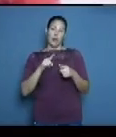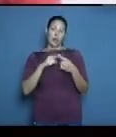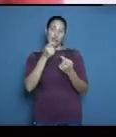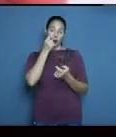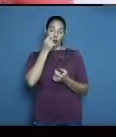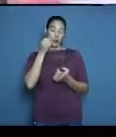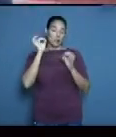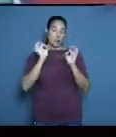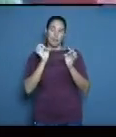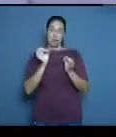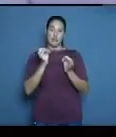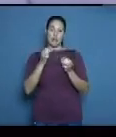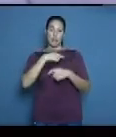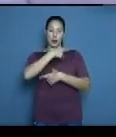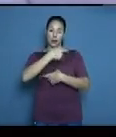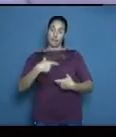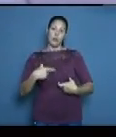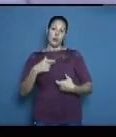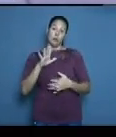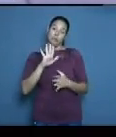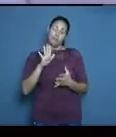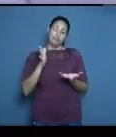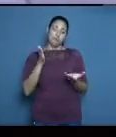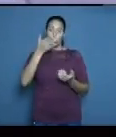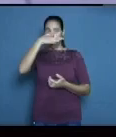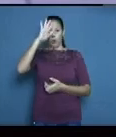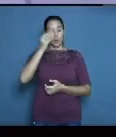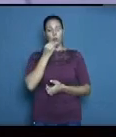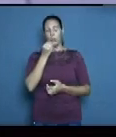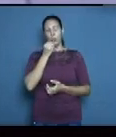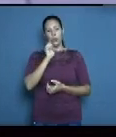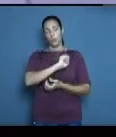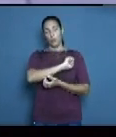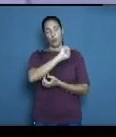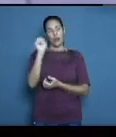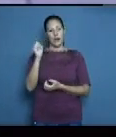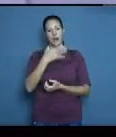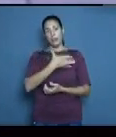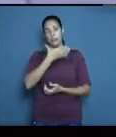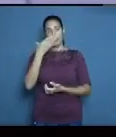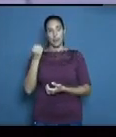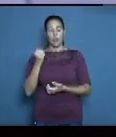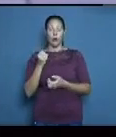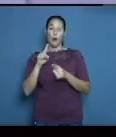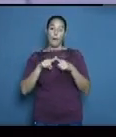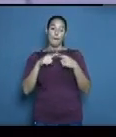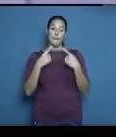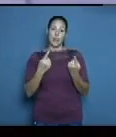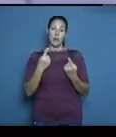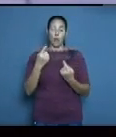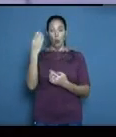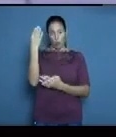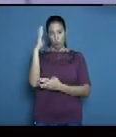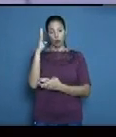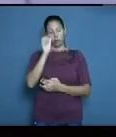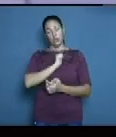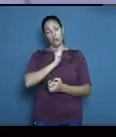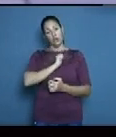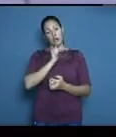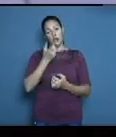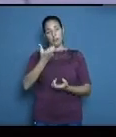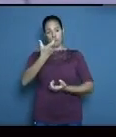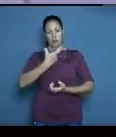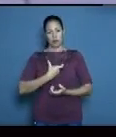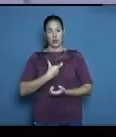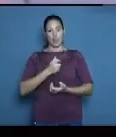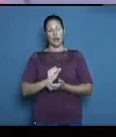combates y arrastró al nuestro a la repesca en busca de un premio de bronce que significaría el primero de este nivel en